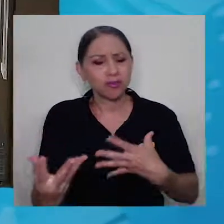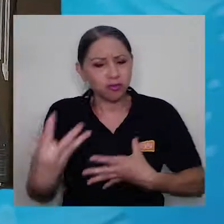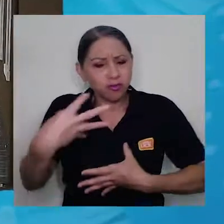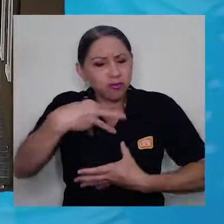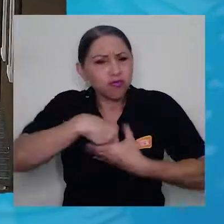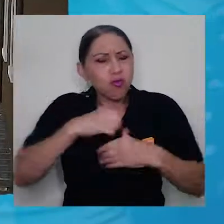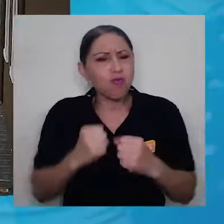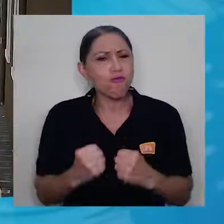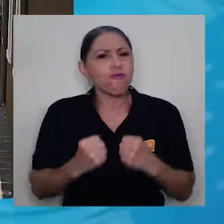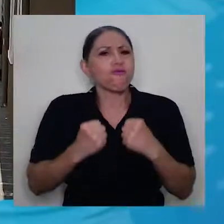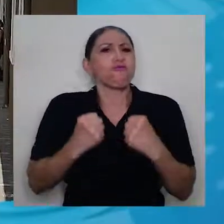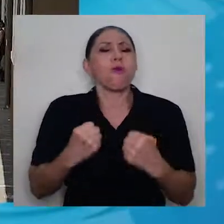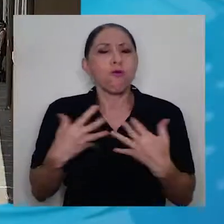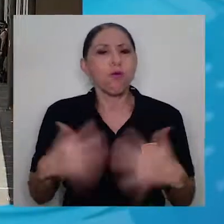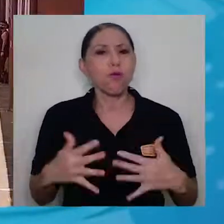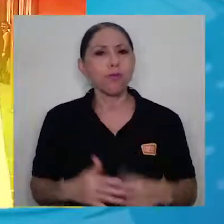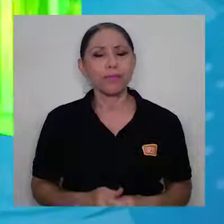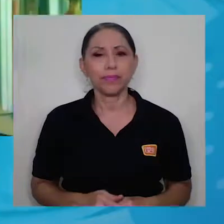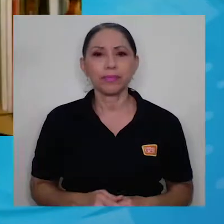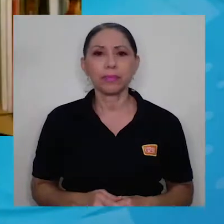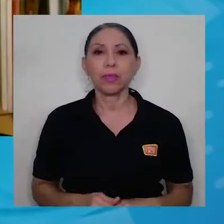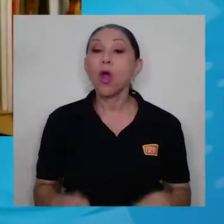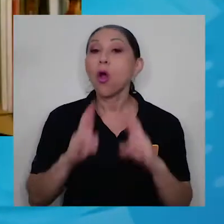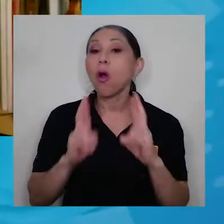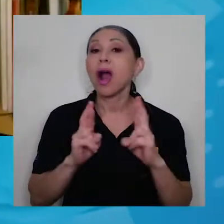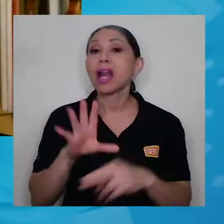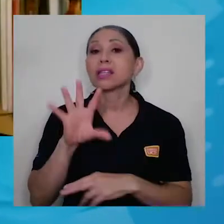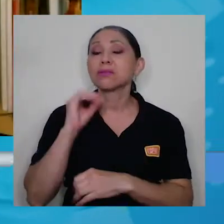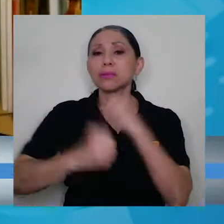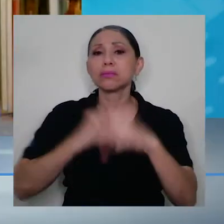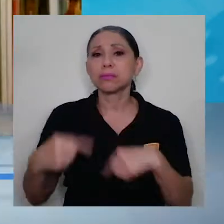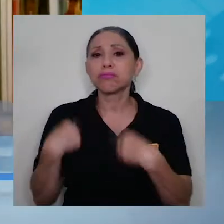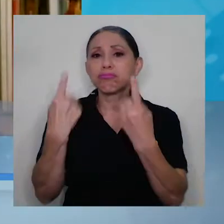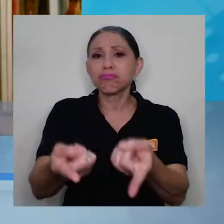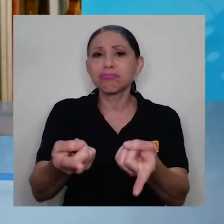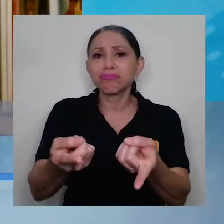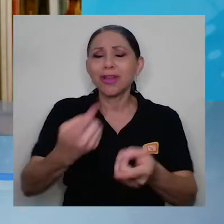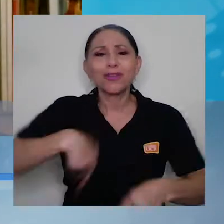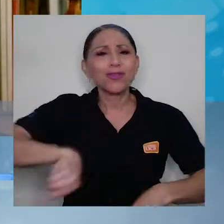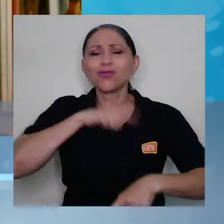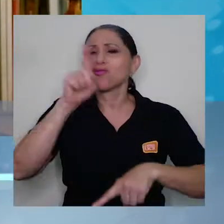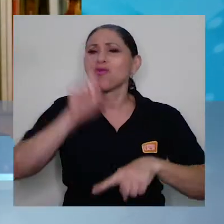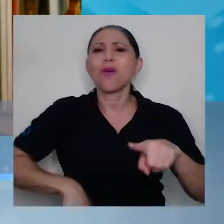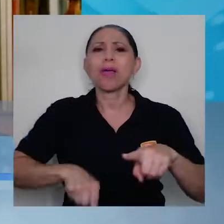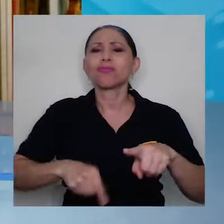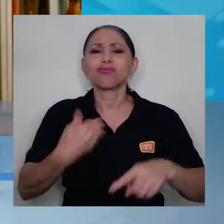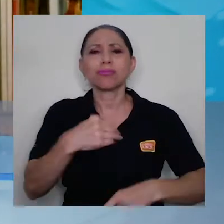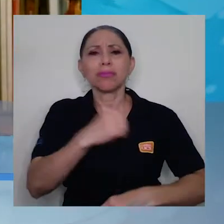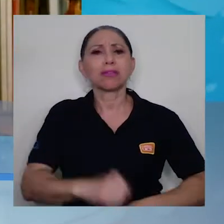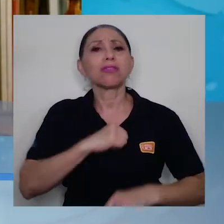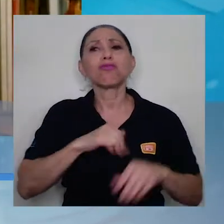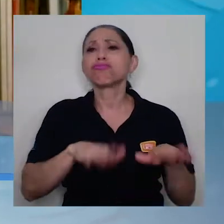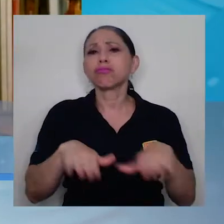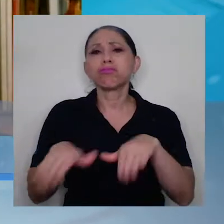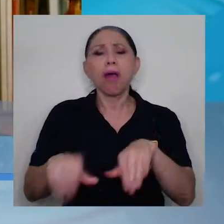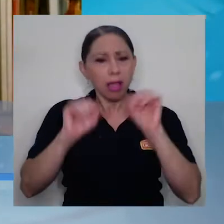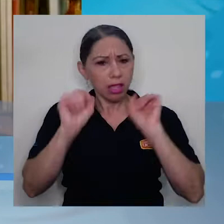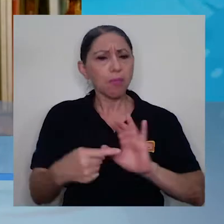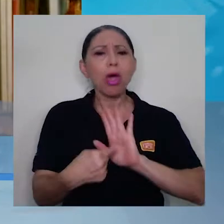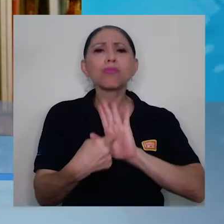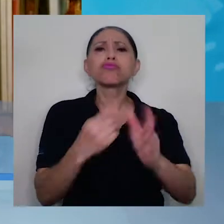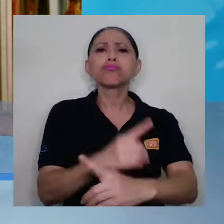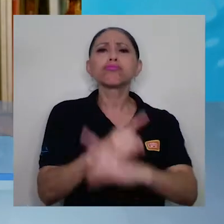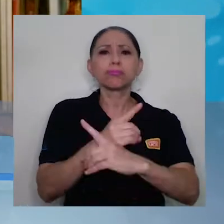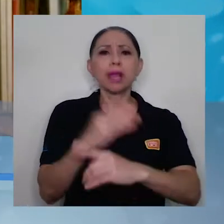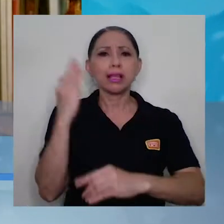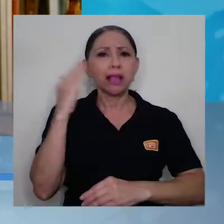una fuerza insospechada. Ojalá que 50 años después no podamos tener una actitud tan pasiva y que podamos dar la cara